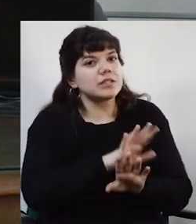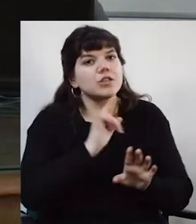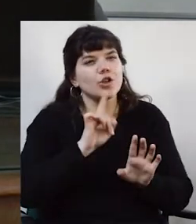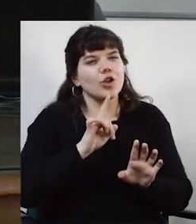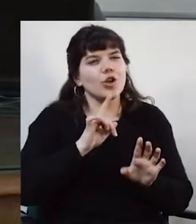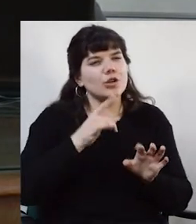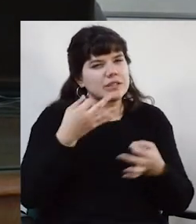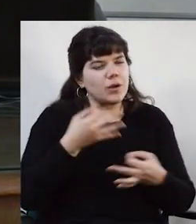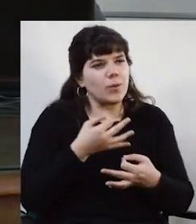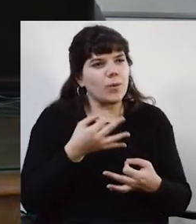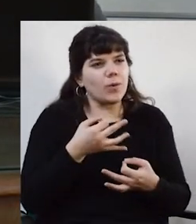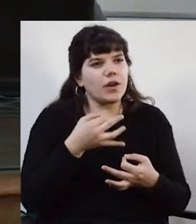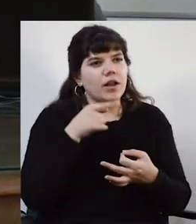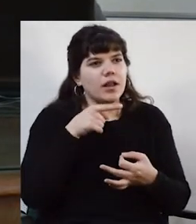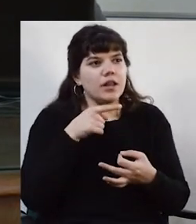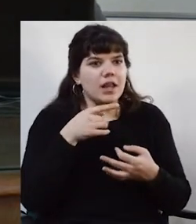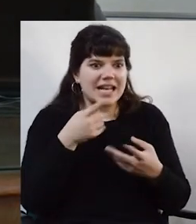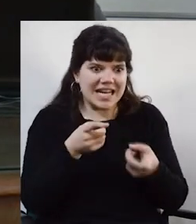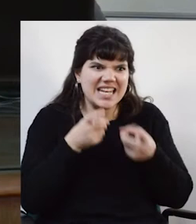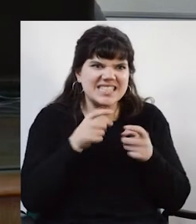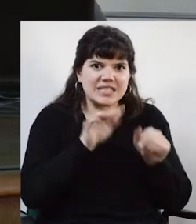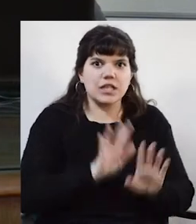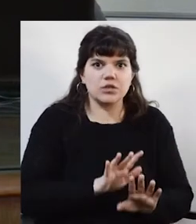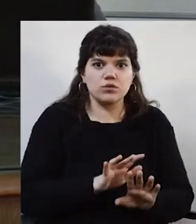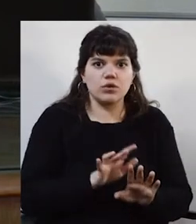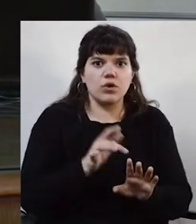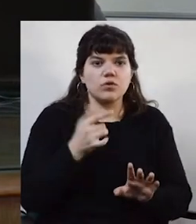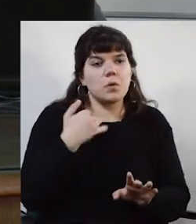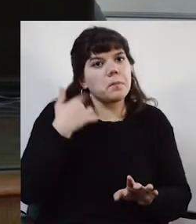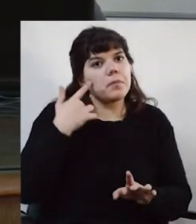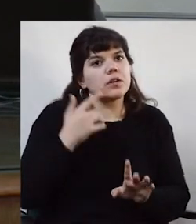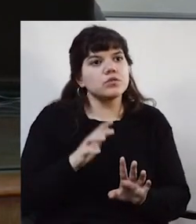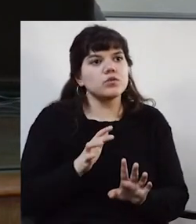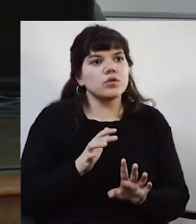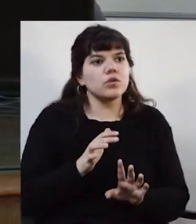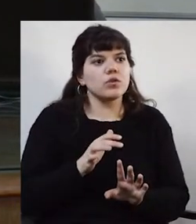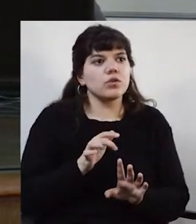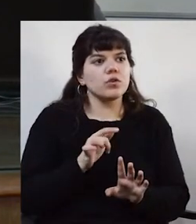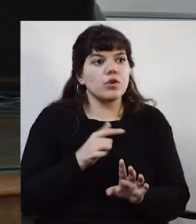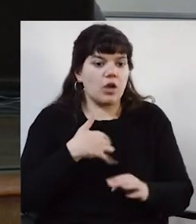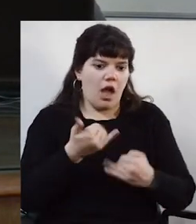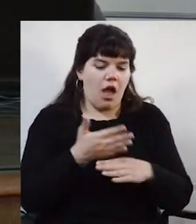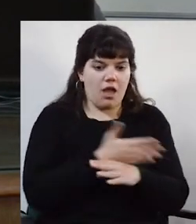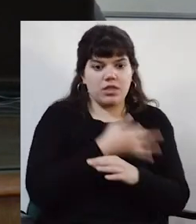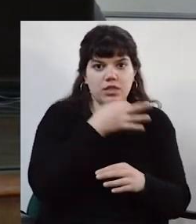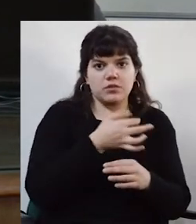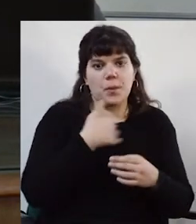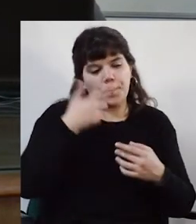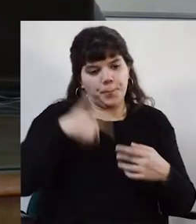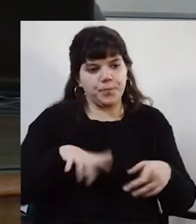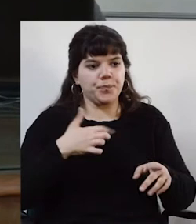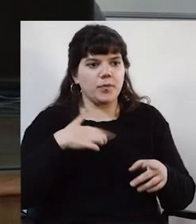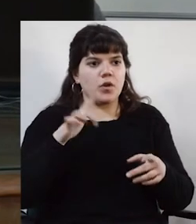que no estoy tan segura de que precises eso. Porque en definitiva vos, como me decías recién, así yo tengo, a ver,